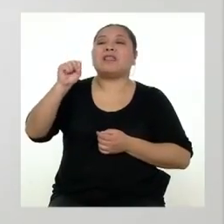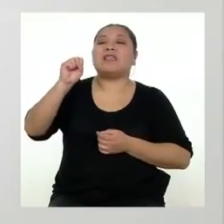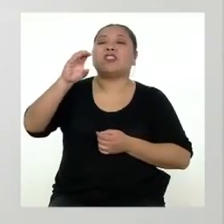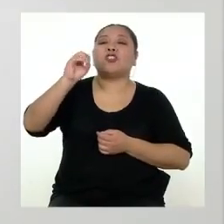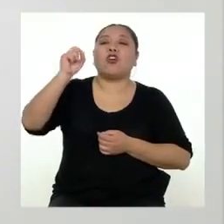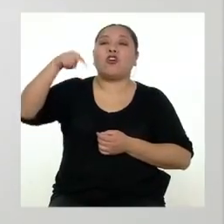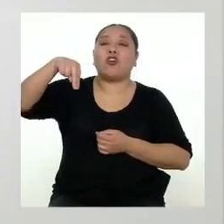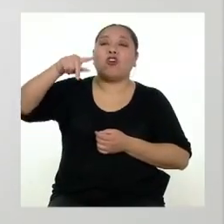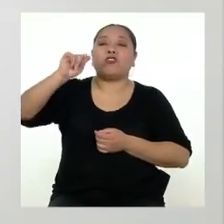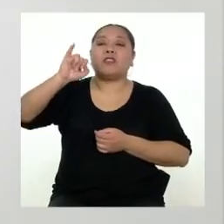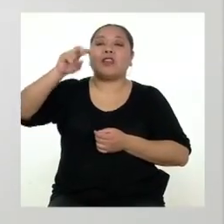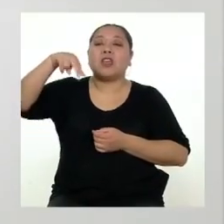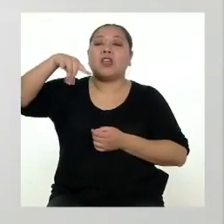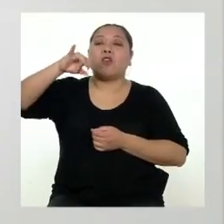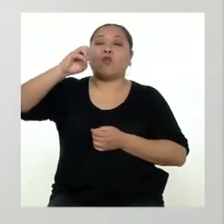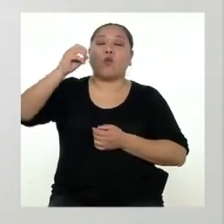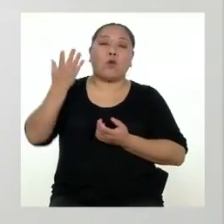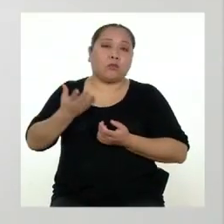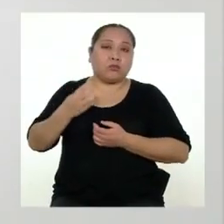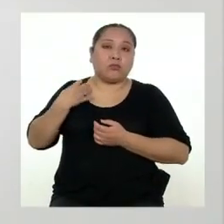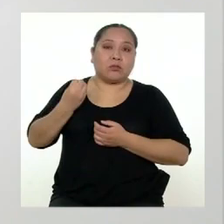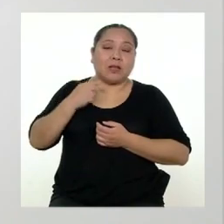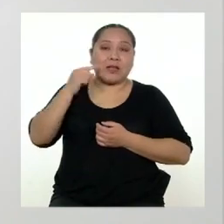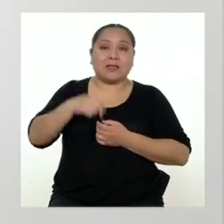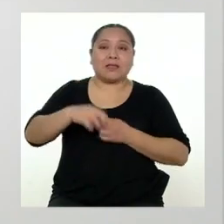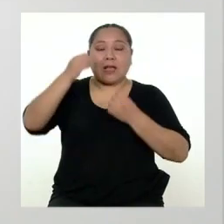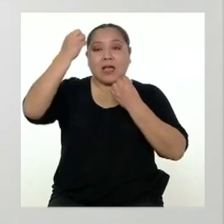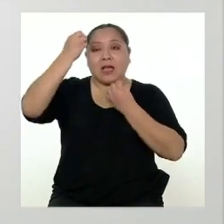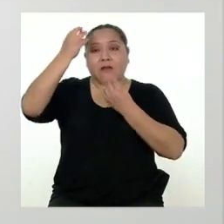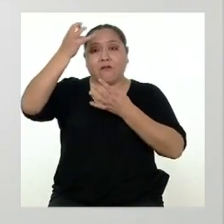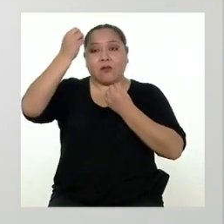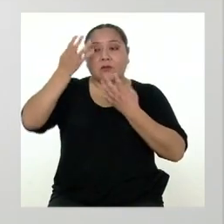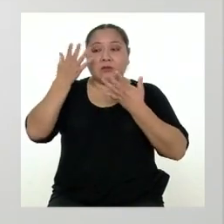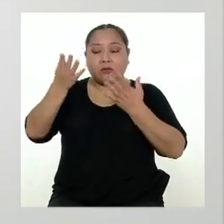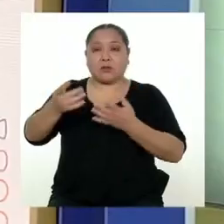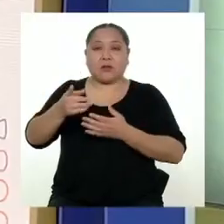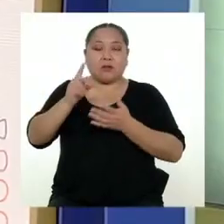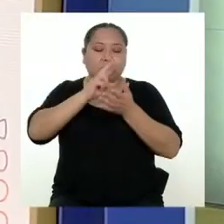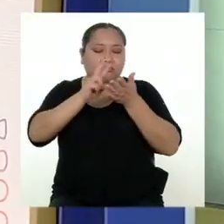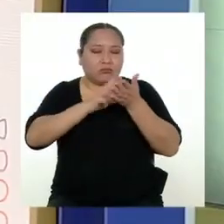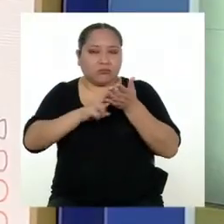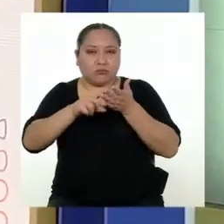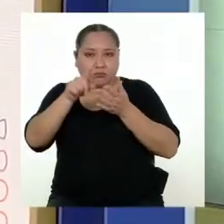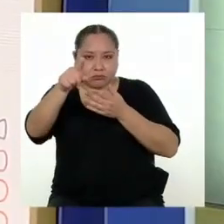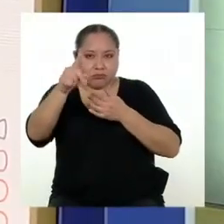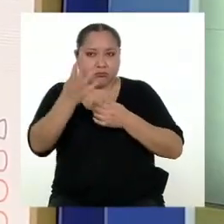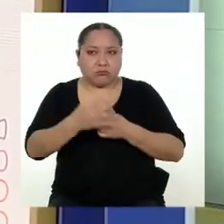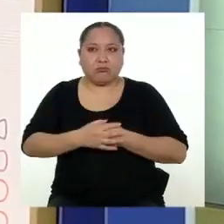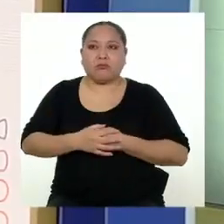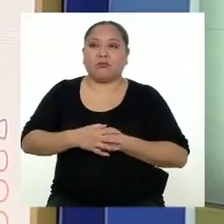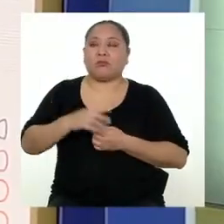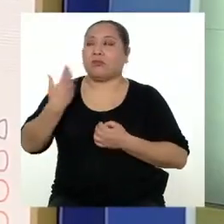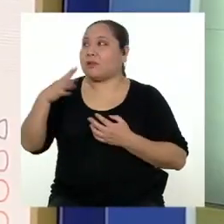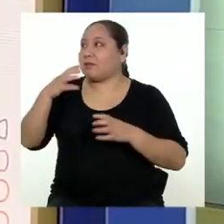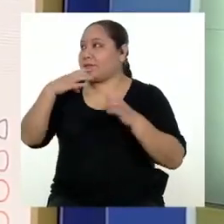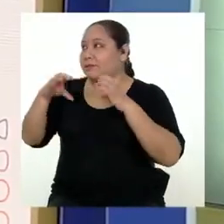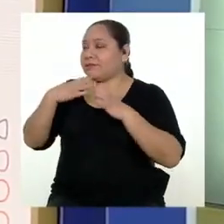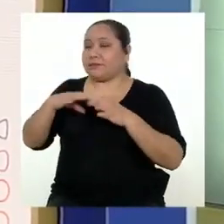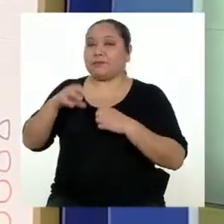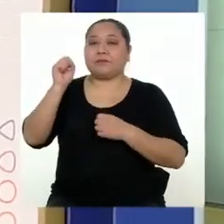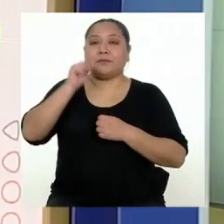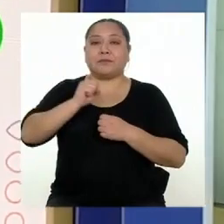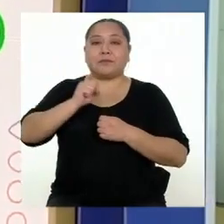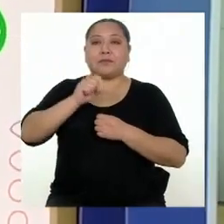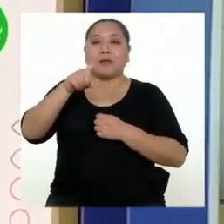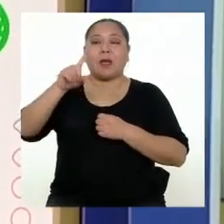¡Exacto! En ese caso, la infografía está pensada para lectores como tú. Y bueno, por lo que hemos conversado, de